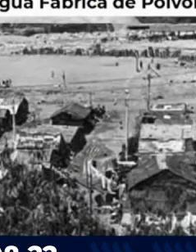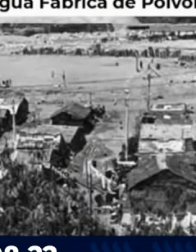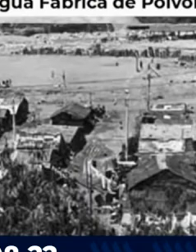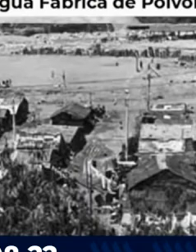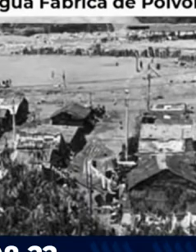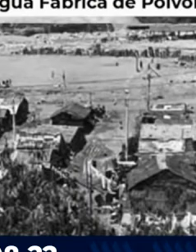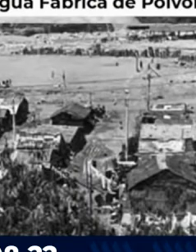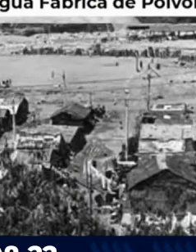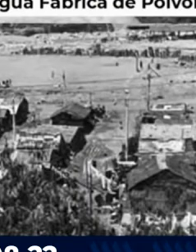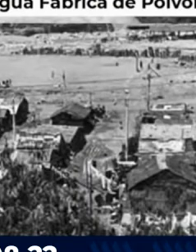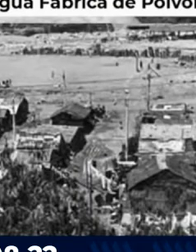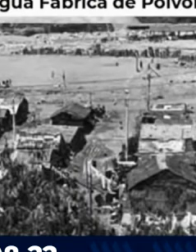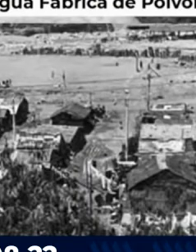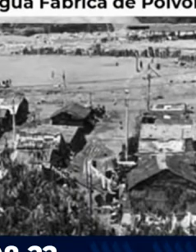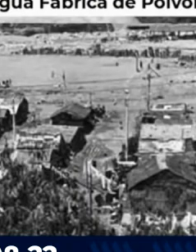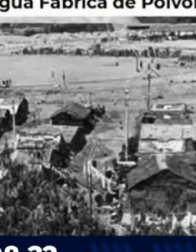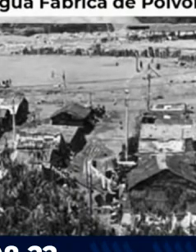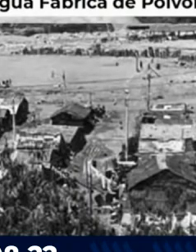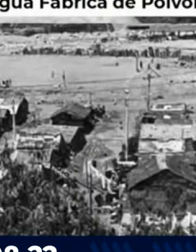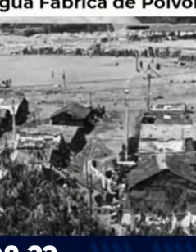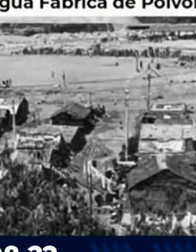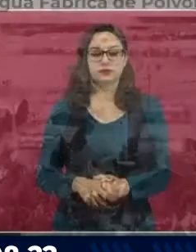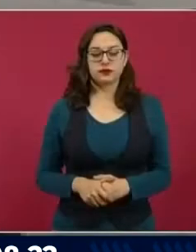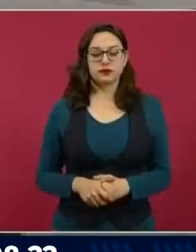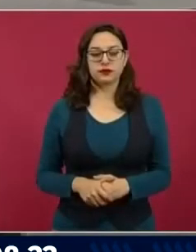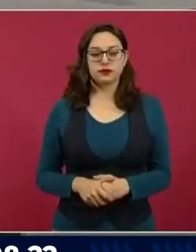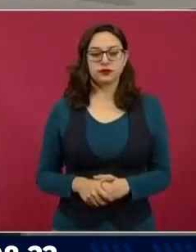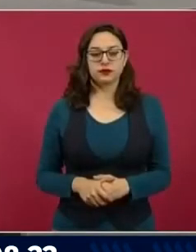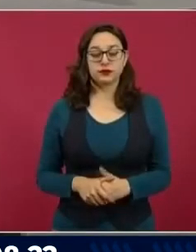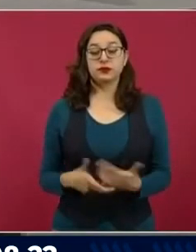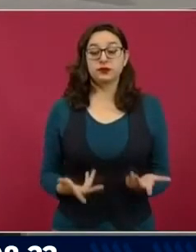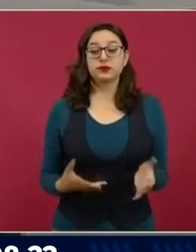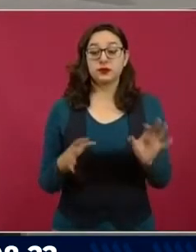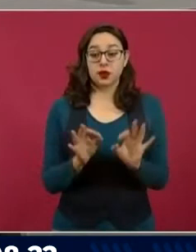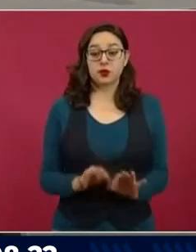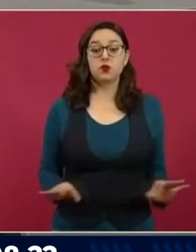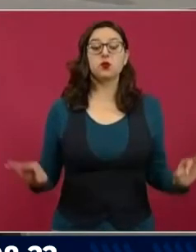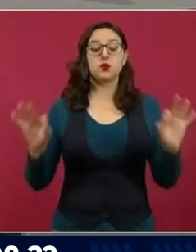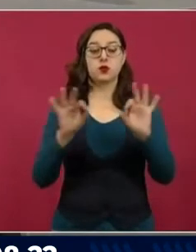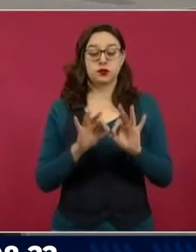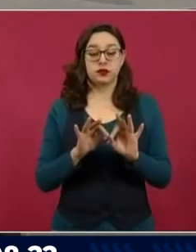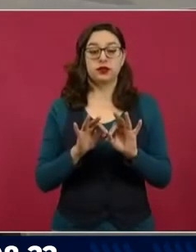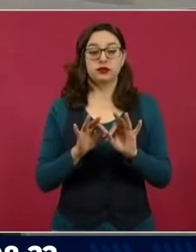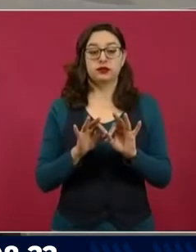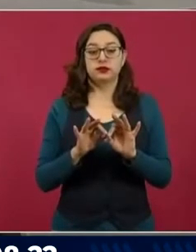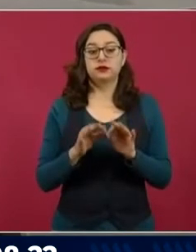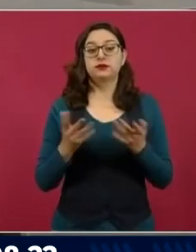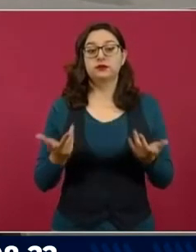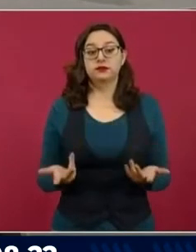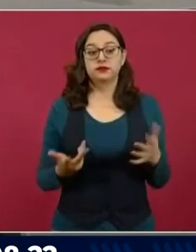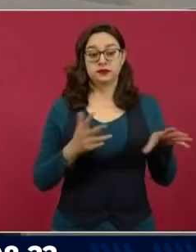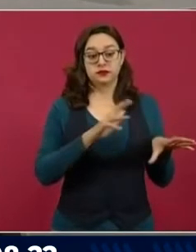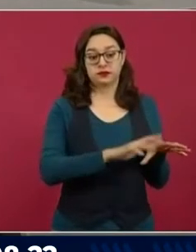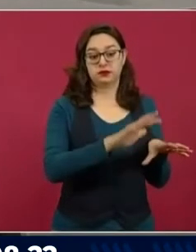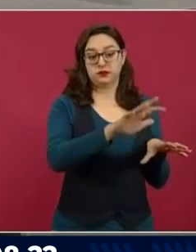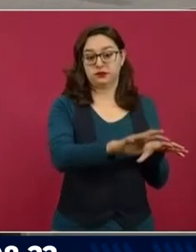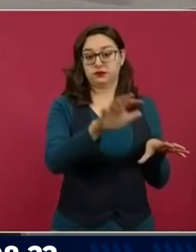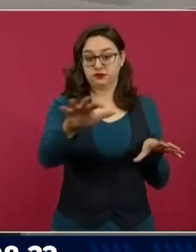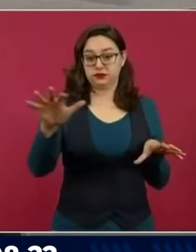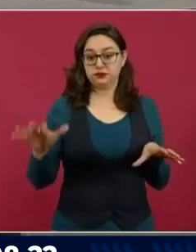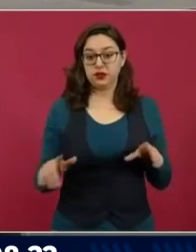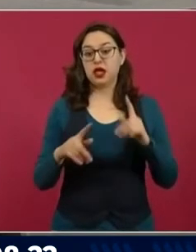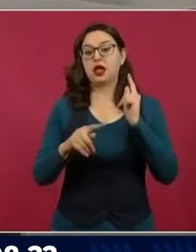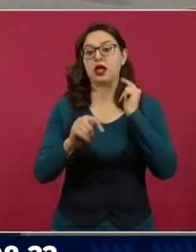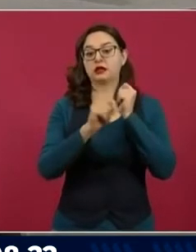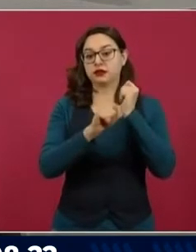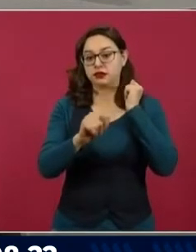instalación militar, adelante. Las cuatro secciones van a ser, van a tener una conectividad desde la